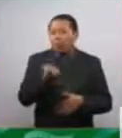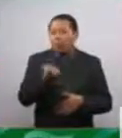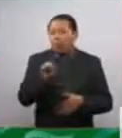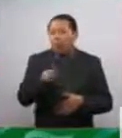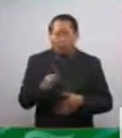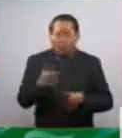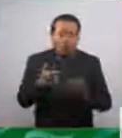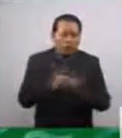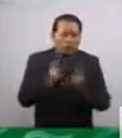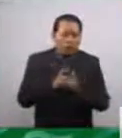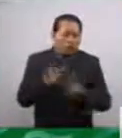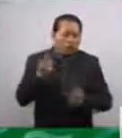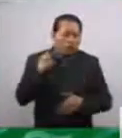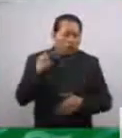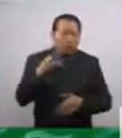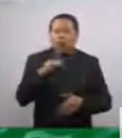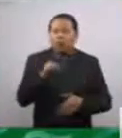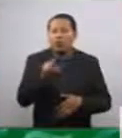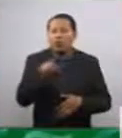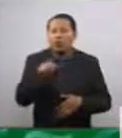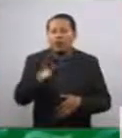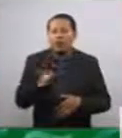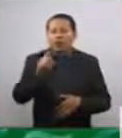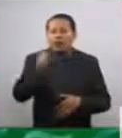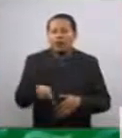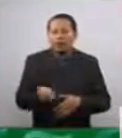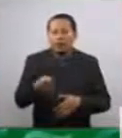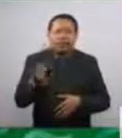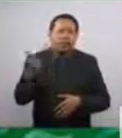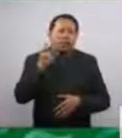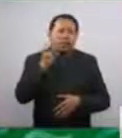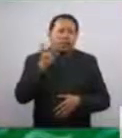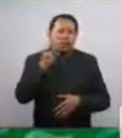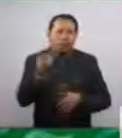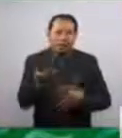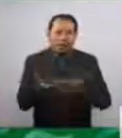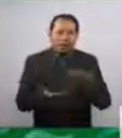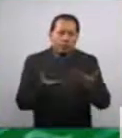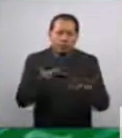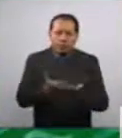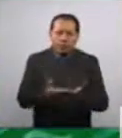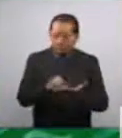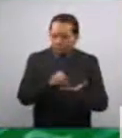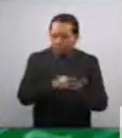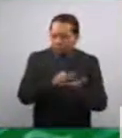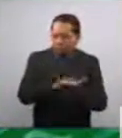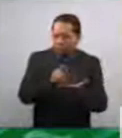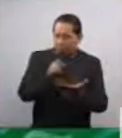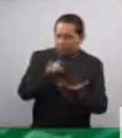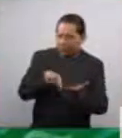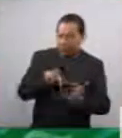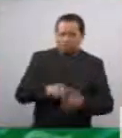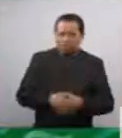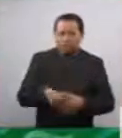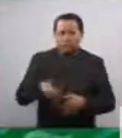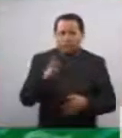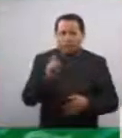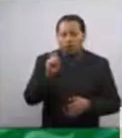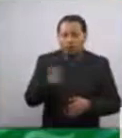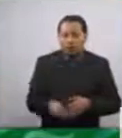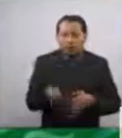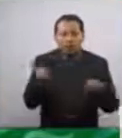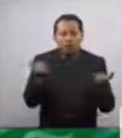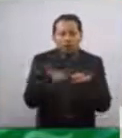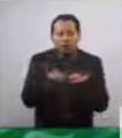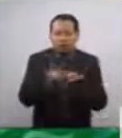Morena por ser el diputado iniciante del presente dictamen. Sin embargo, también